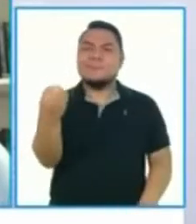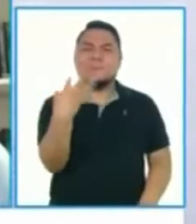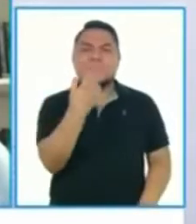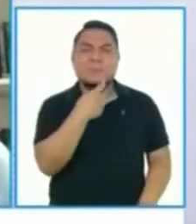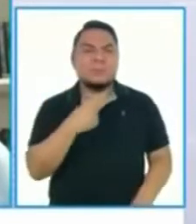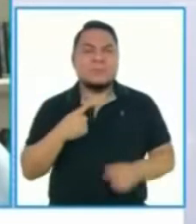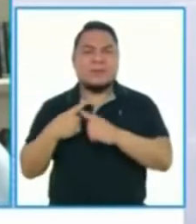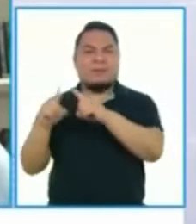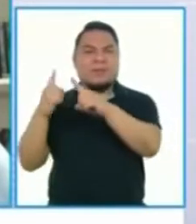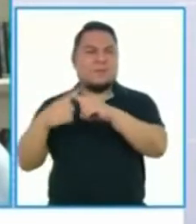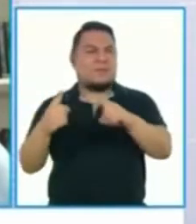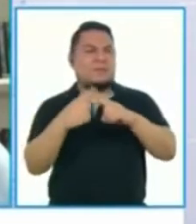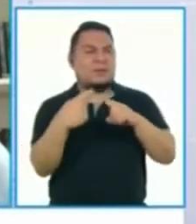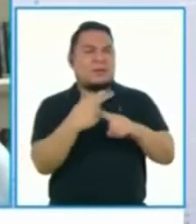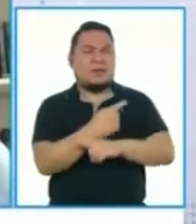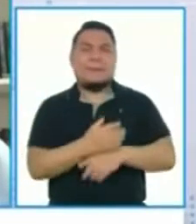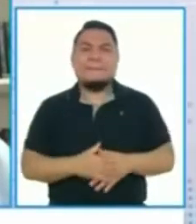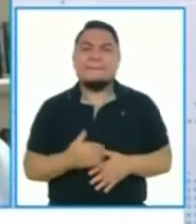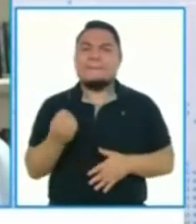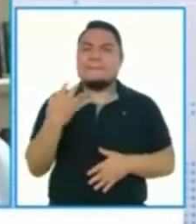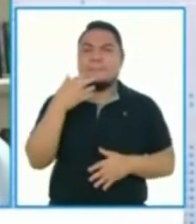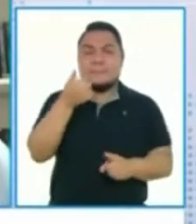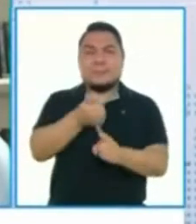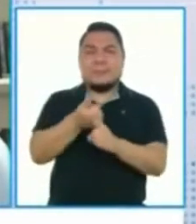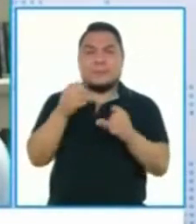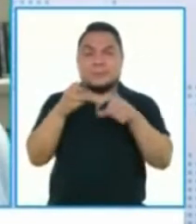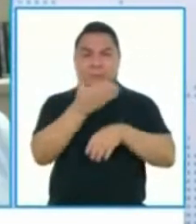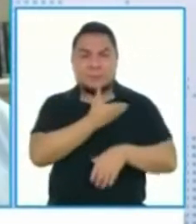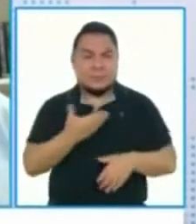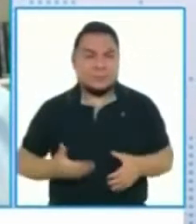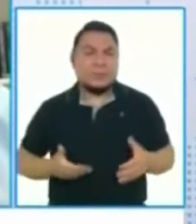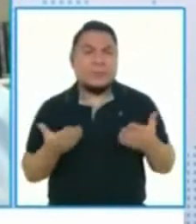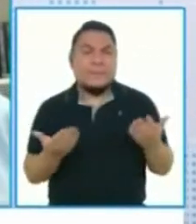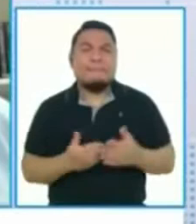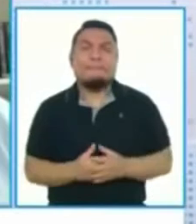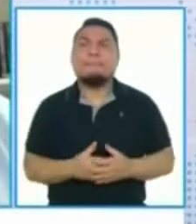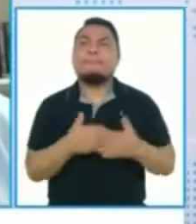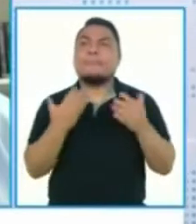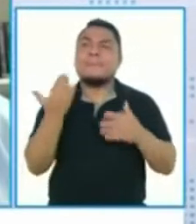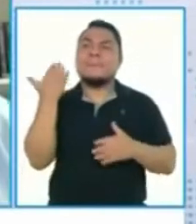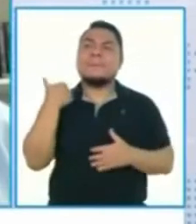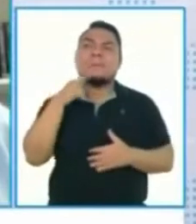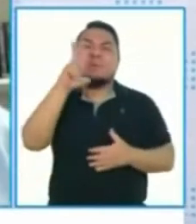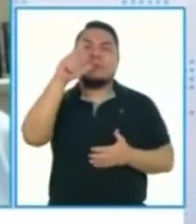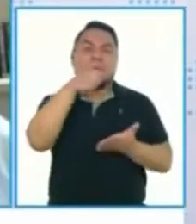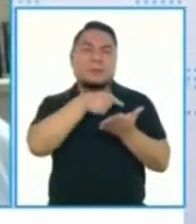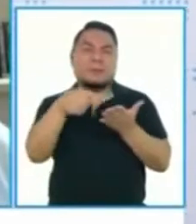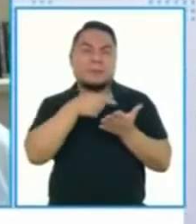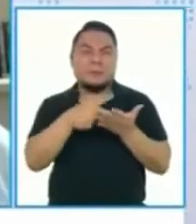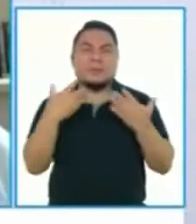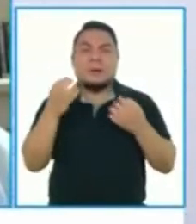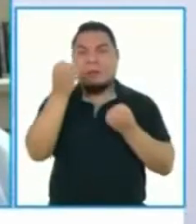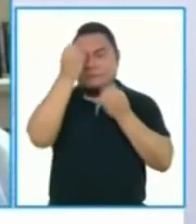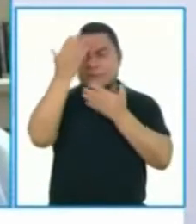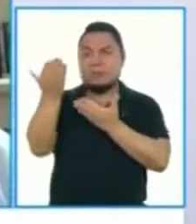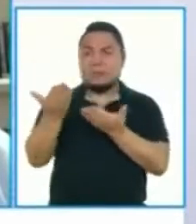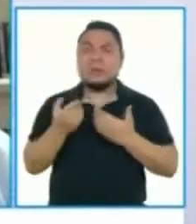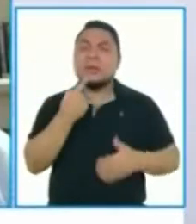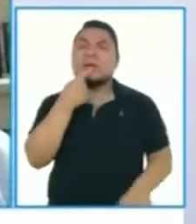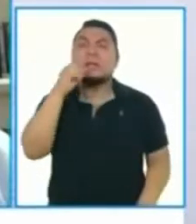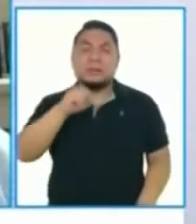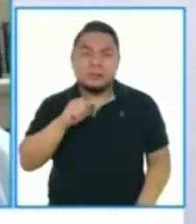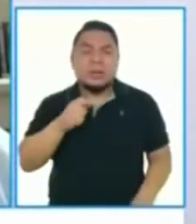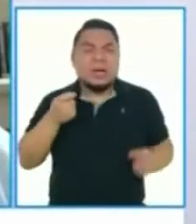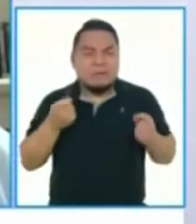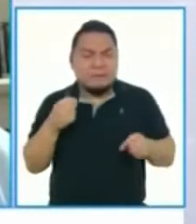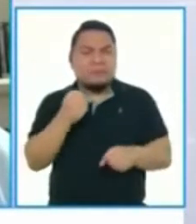discursos contradictorios que venían del propio Ejecutivo. Hace aproximadamente tres semanas se nos informó de que íbamos a hacer